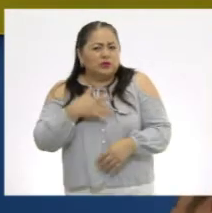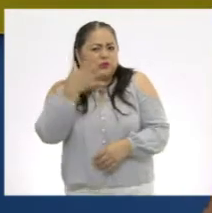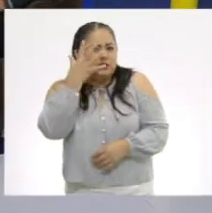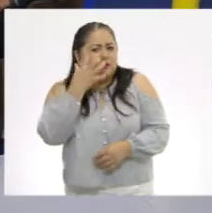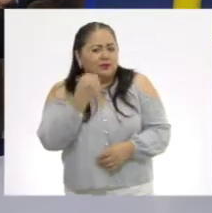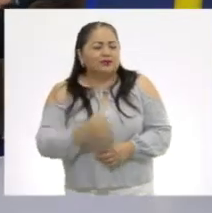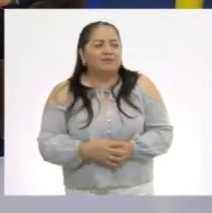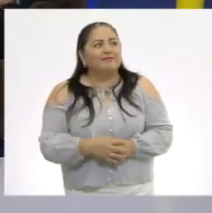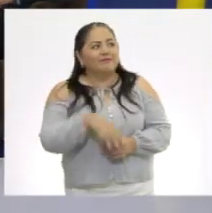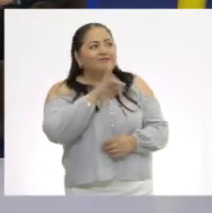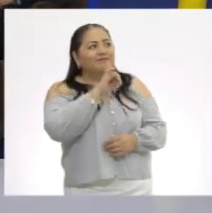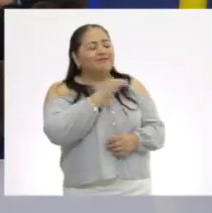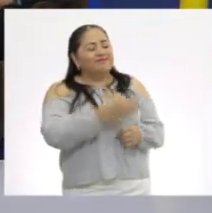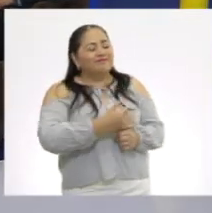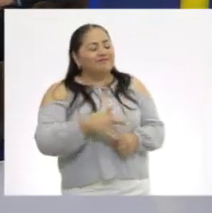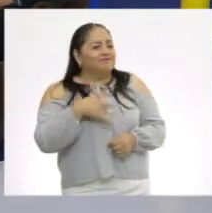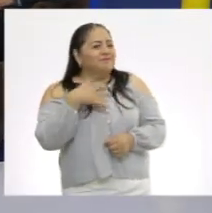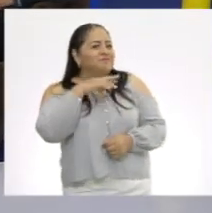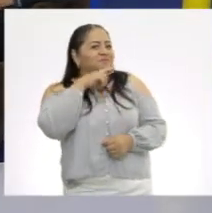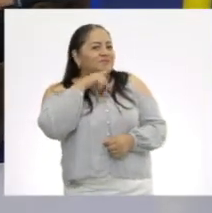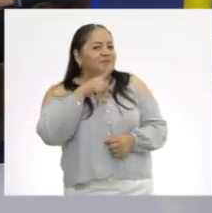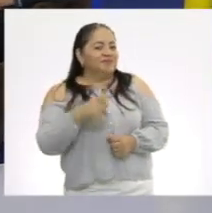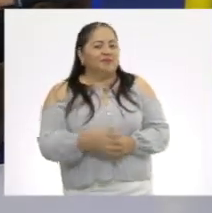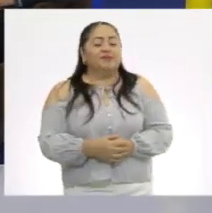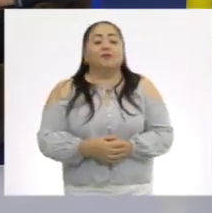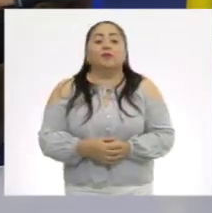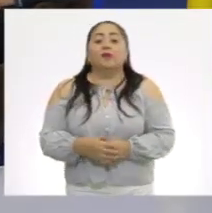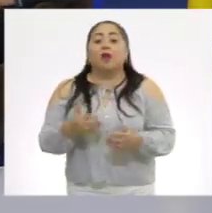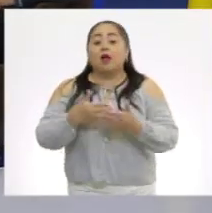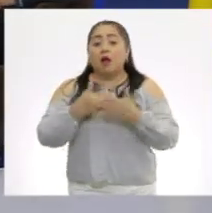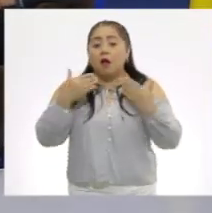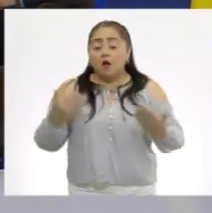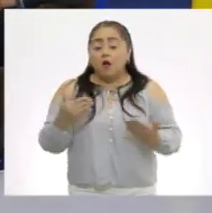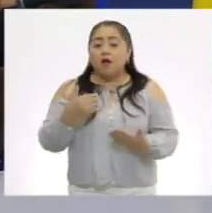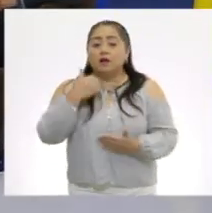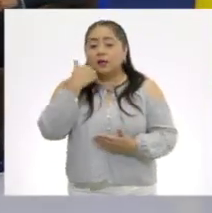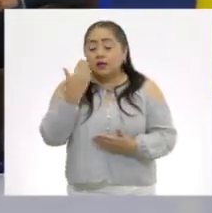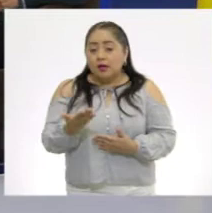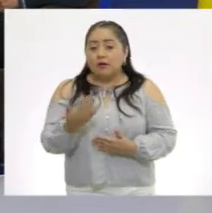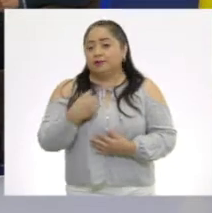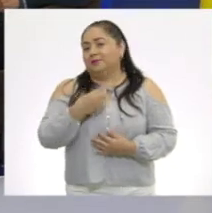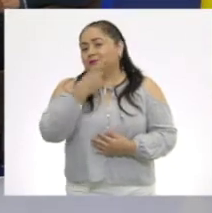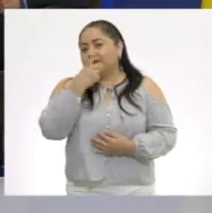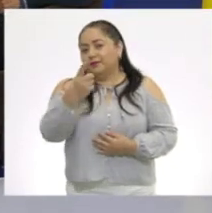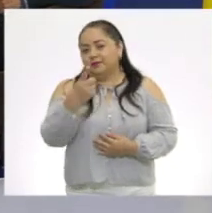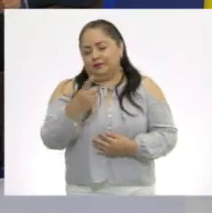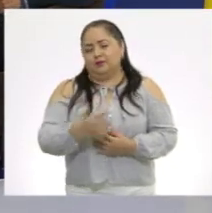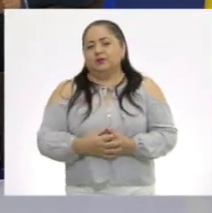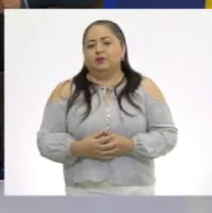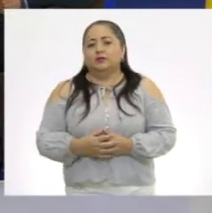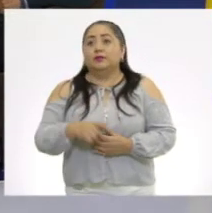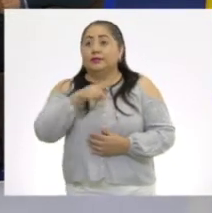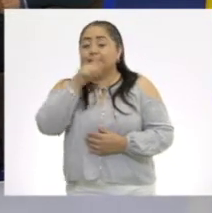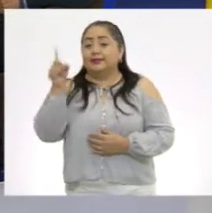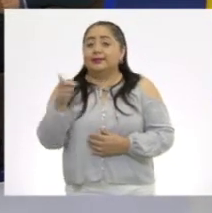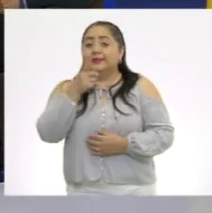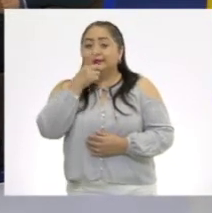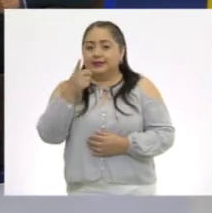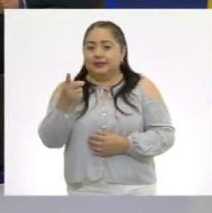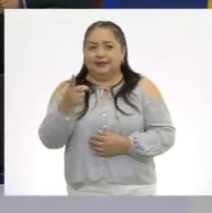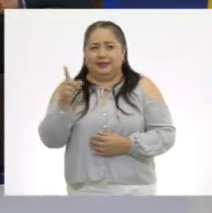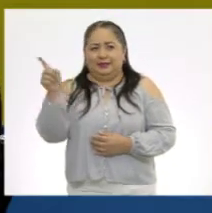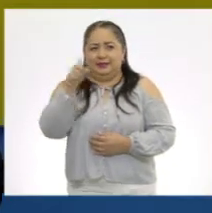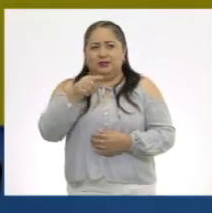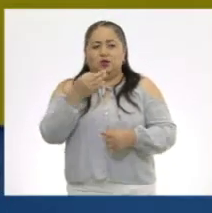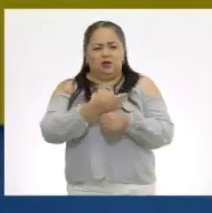Sí, te sentí mejor. Muy bien. Ahora les quiero compartir algo que dicen Staff y Memo,